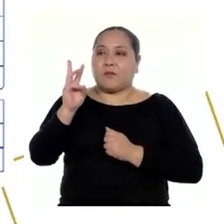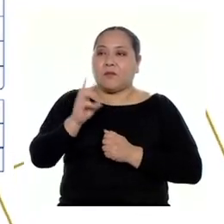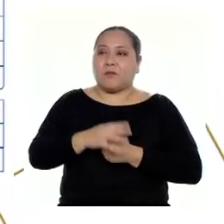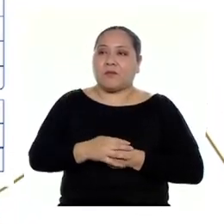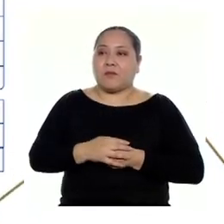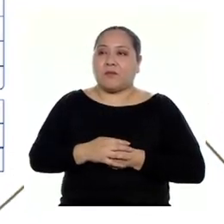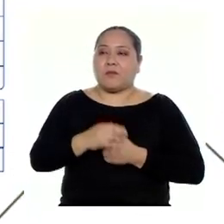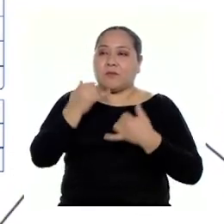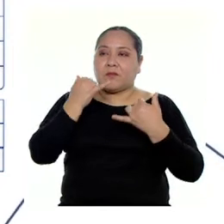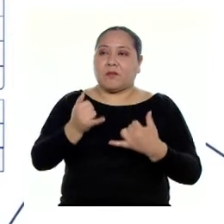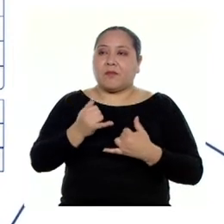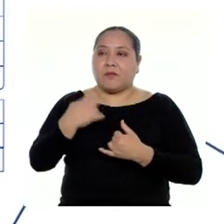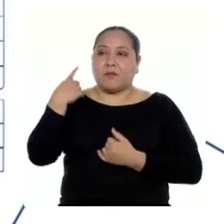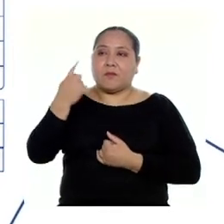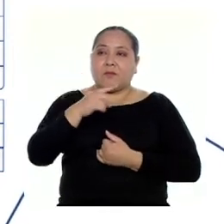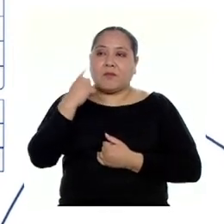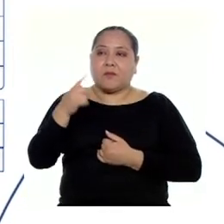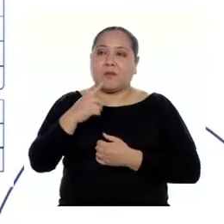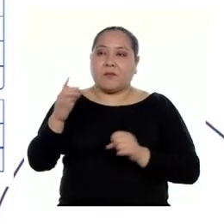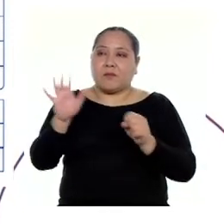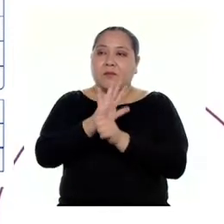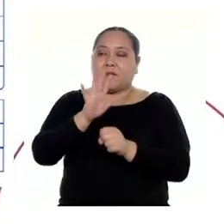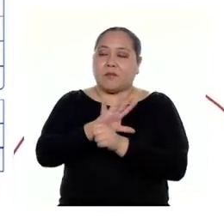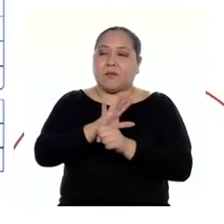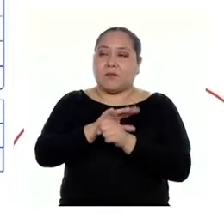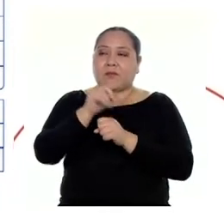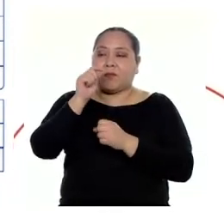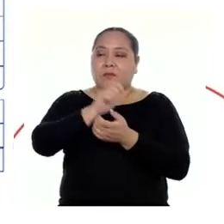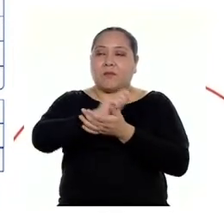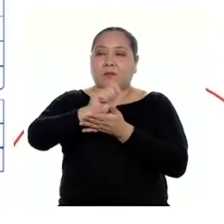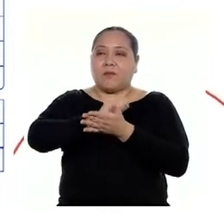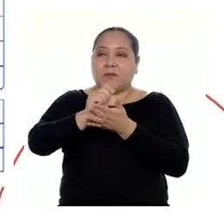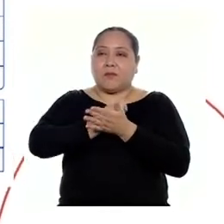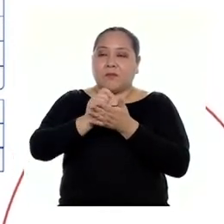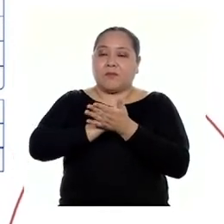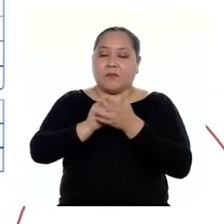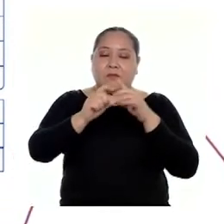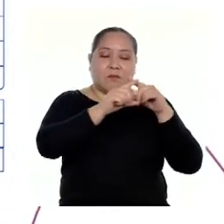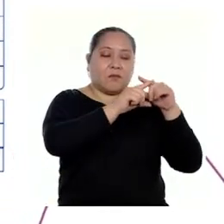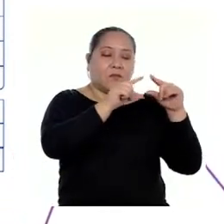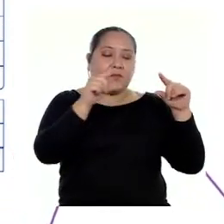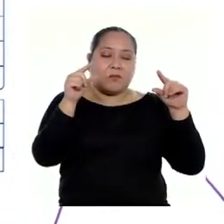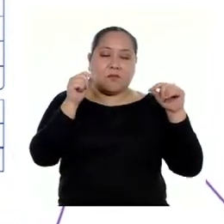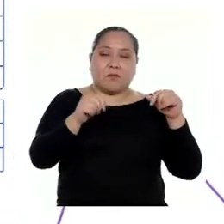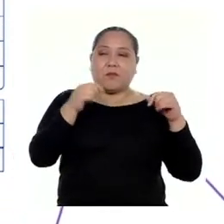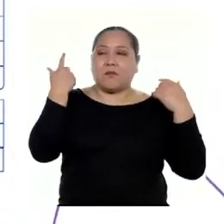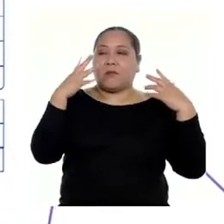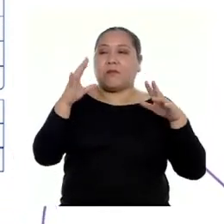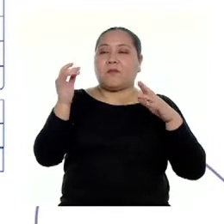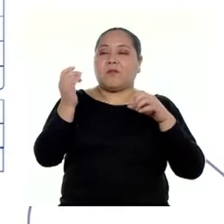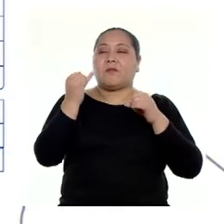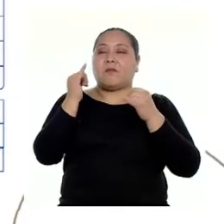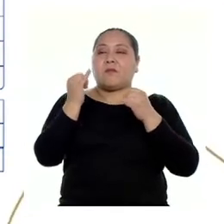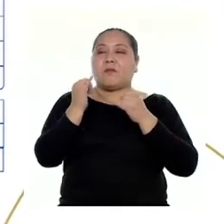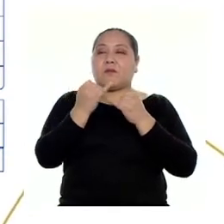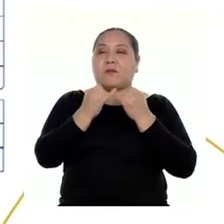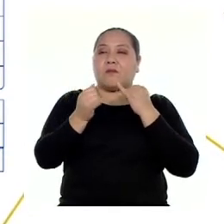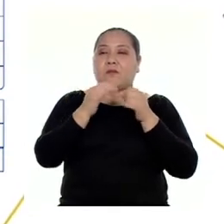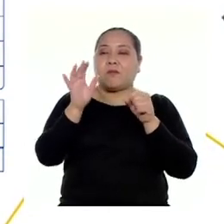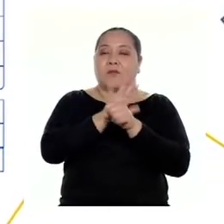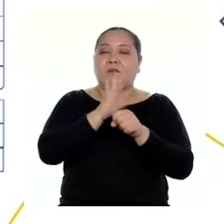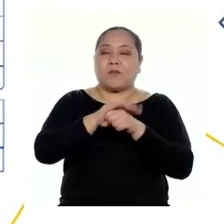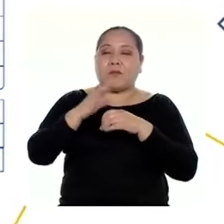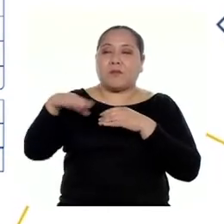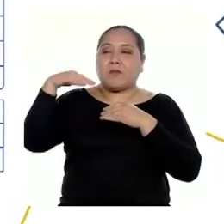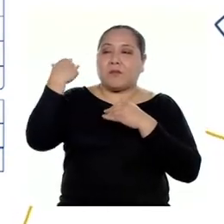Ahora, solo debemos completar la escritura de nuestra cantidad total en la factura para completarla. Después